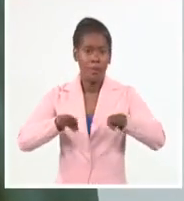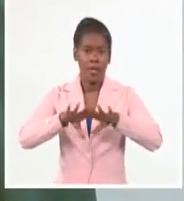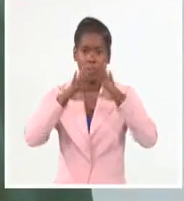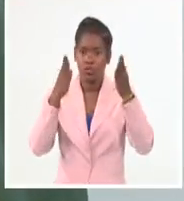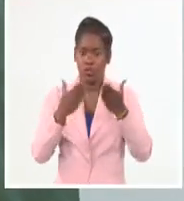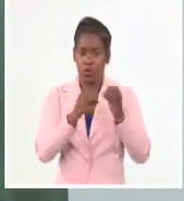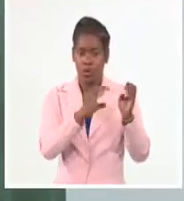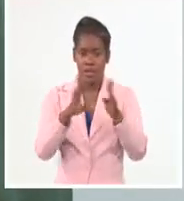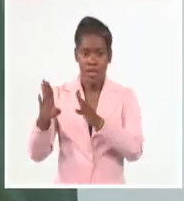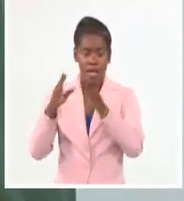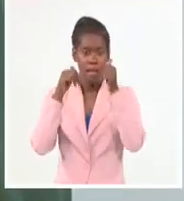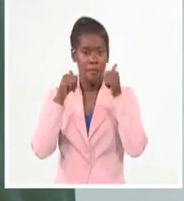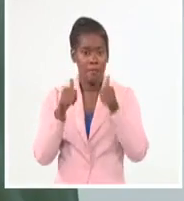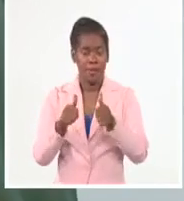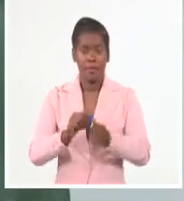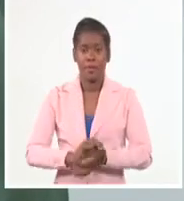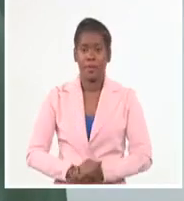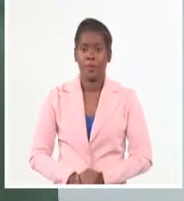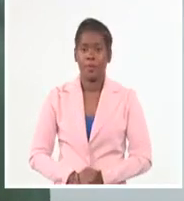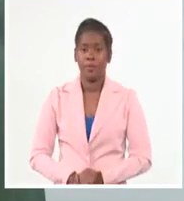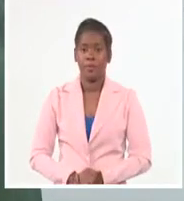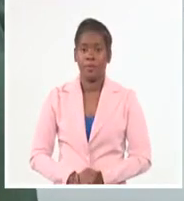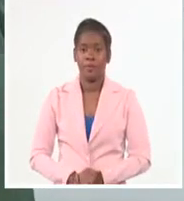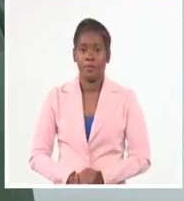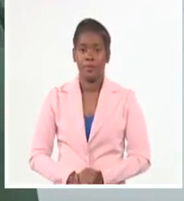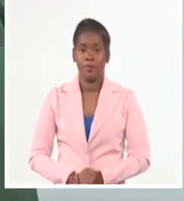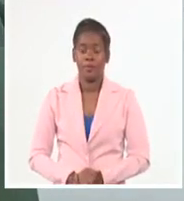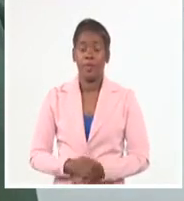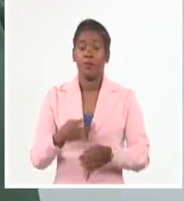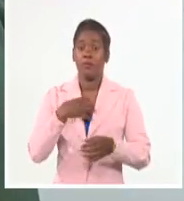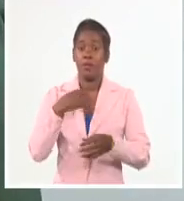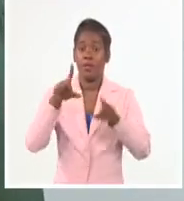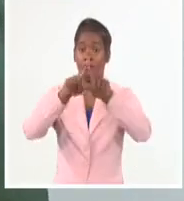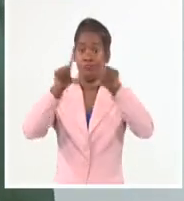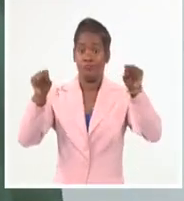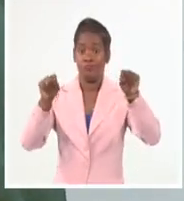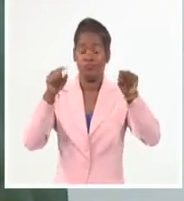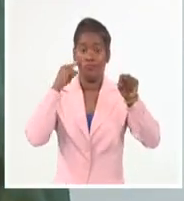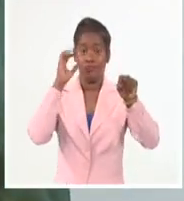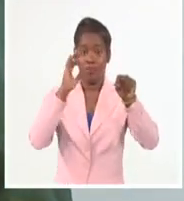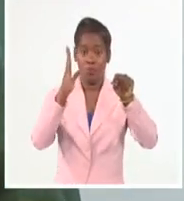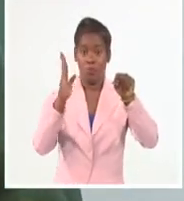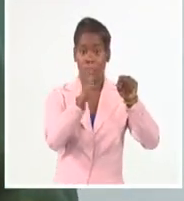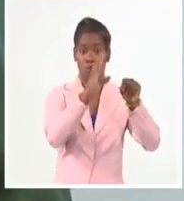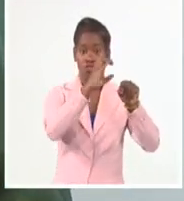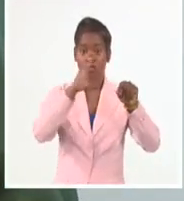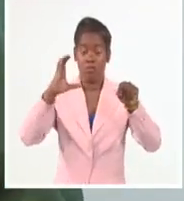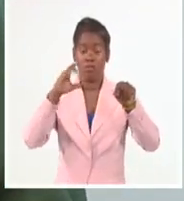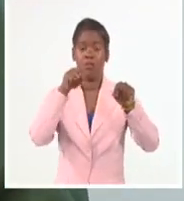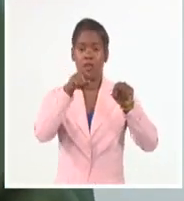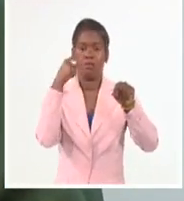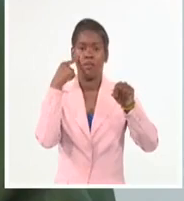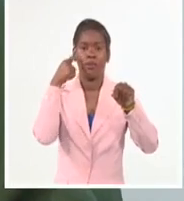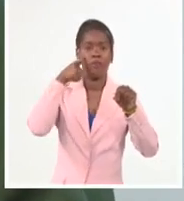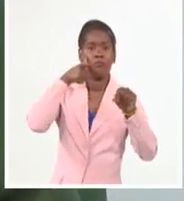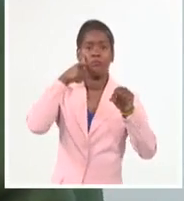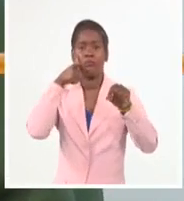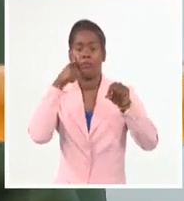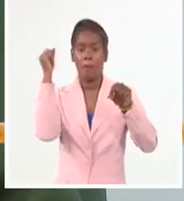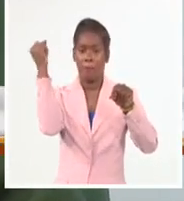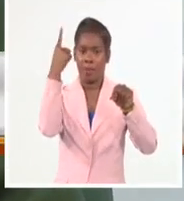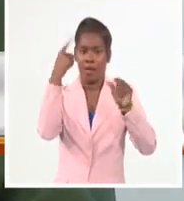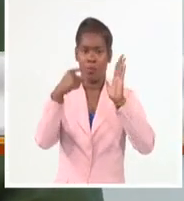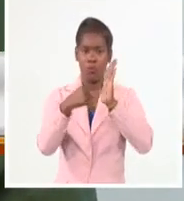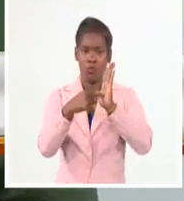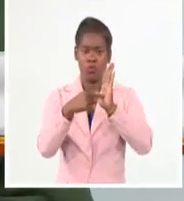la pandemia del coronavirus. Donde se relacionan cinco indicaciones principales dirigidas, por supuesto, al tema de la vigilancia meteorológica por